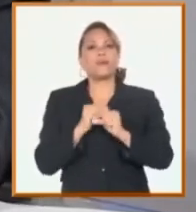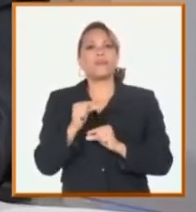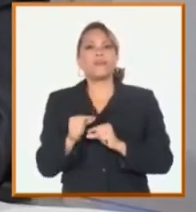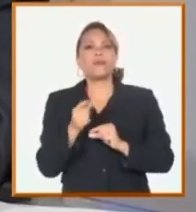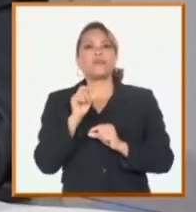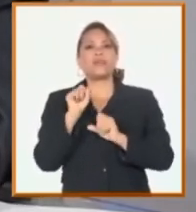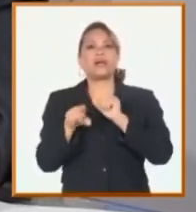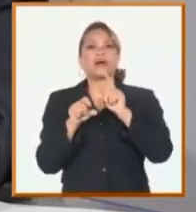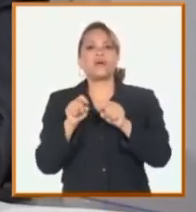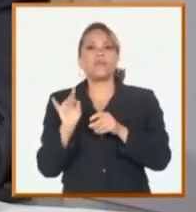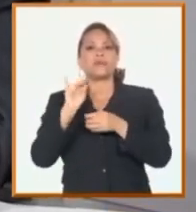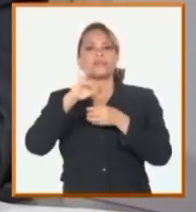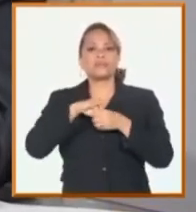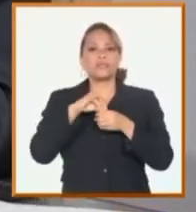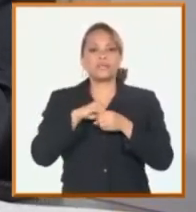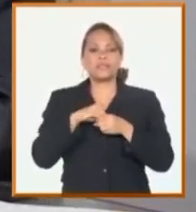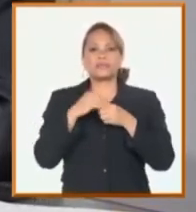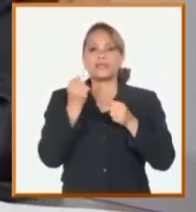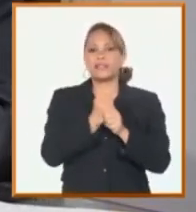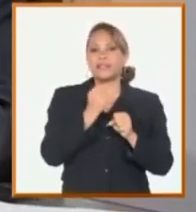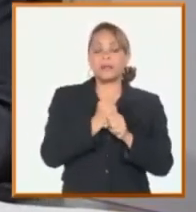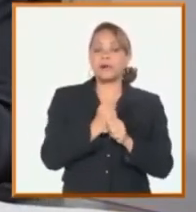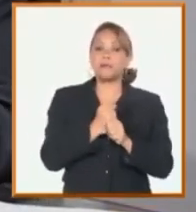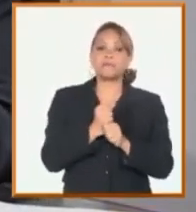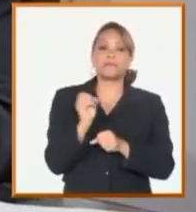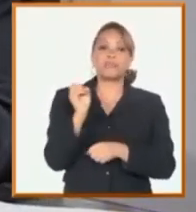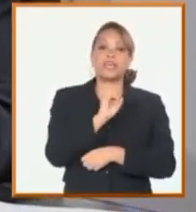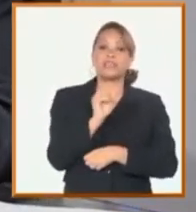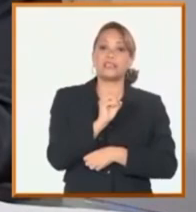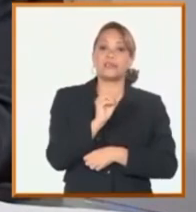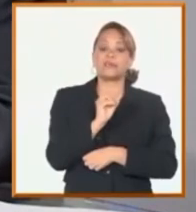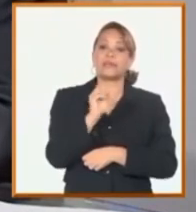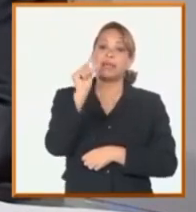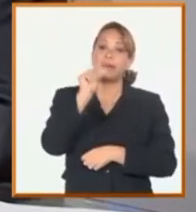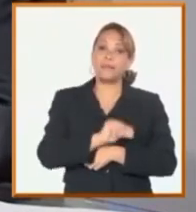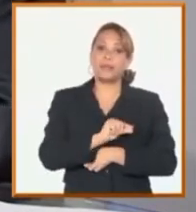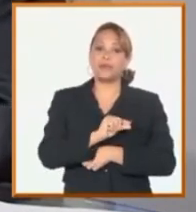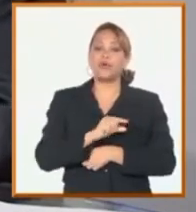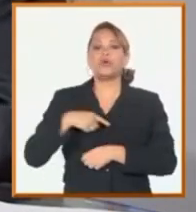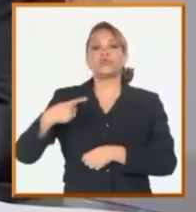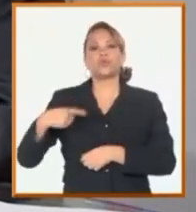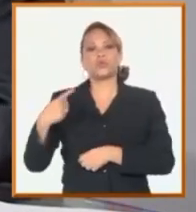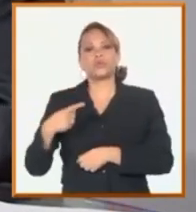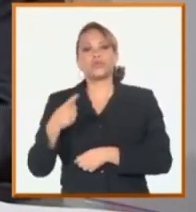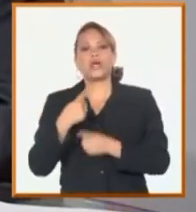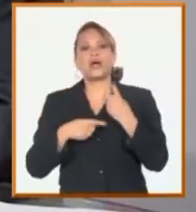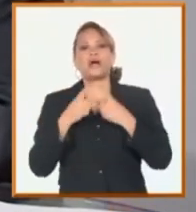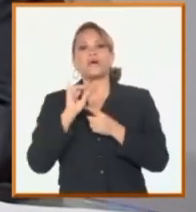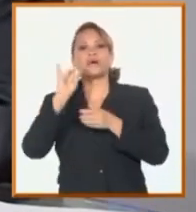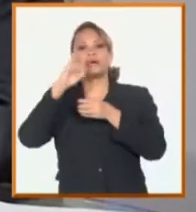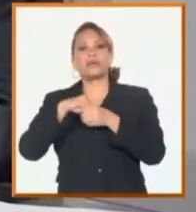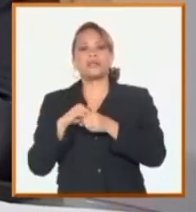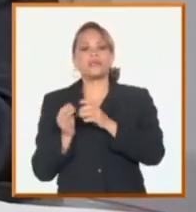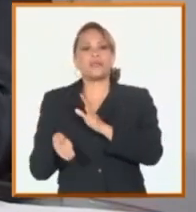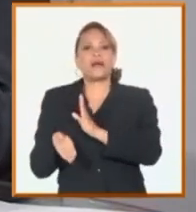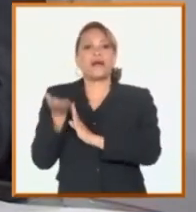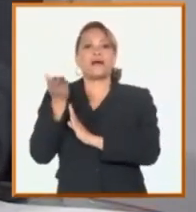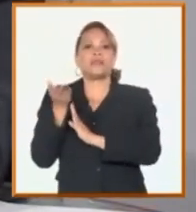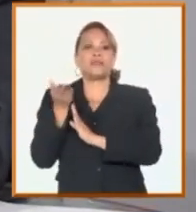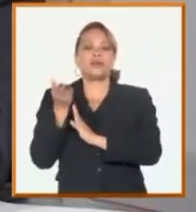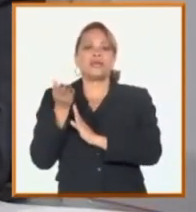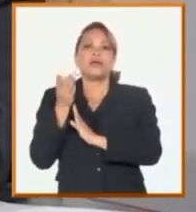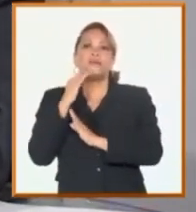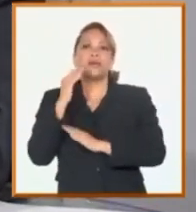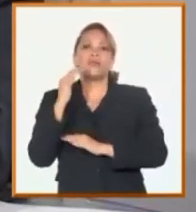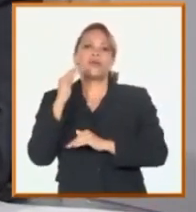de compra de los ingresos provenientes del trabajo, y cada vez esos ingresos, aunque sean más altos en términos absolutos, tienen menos